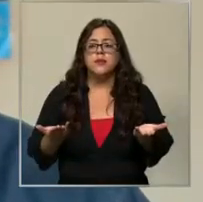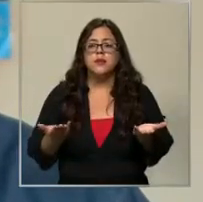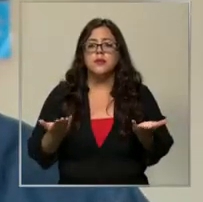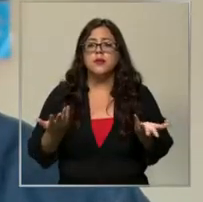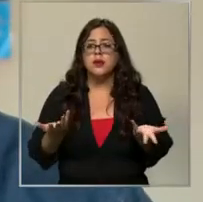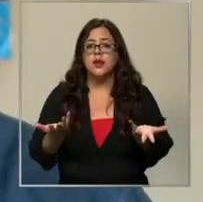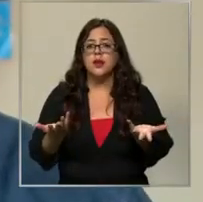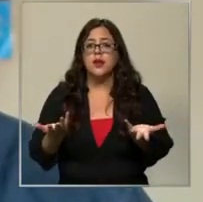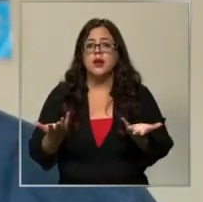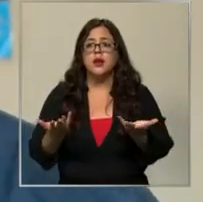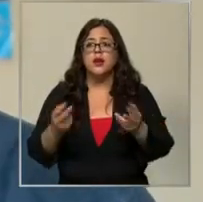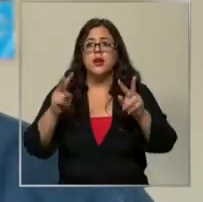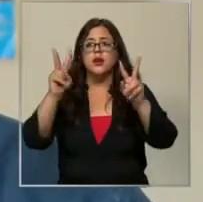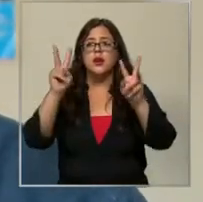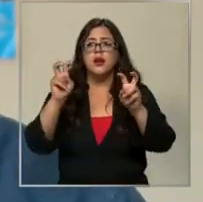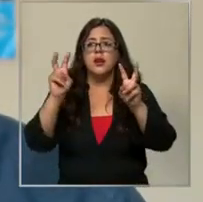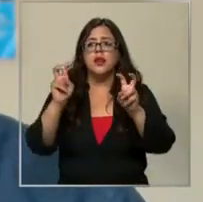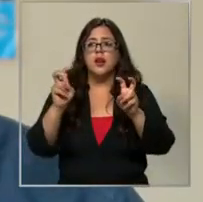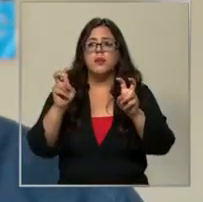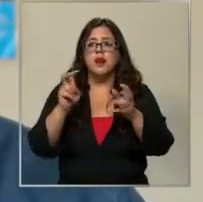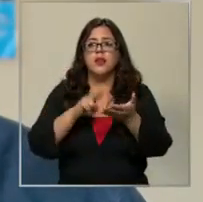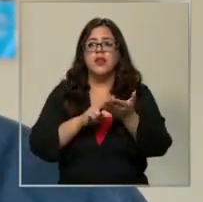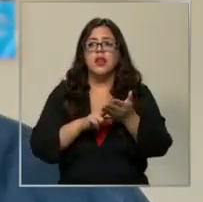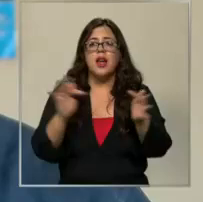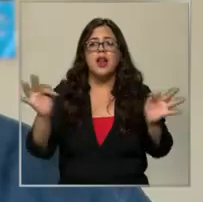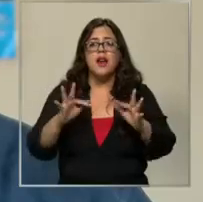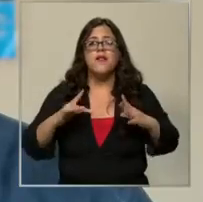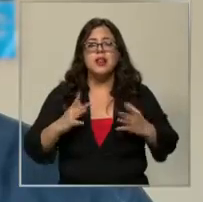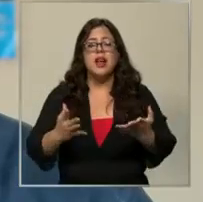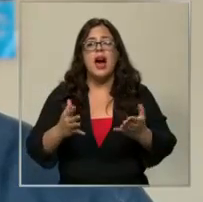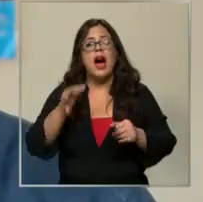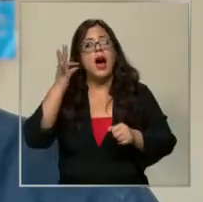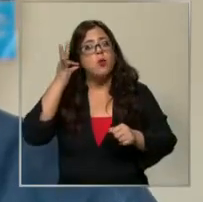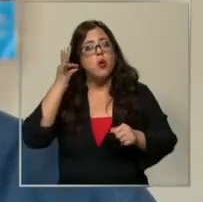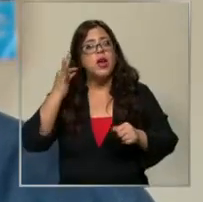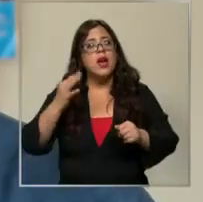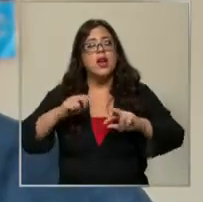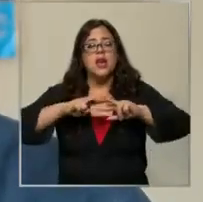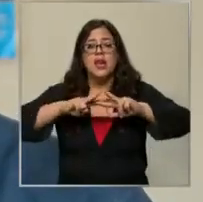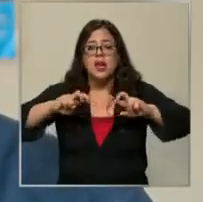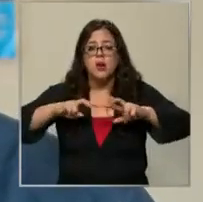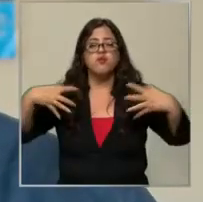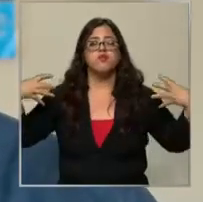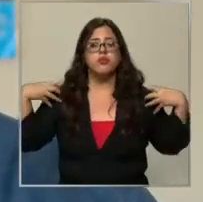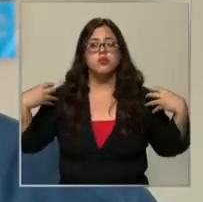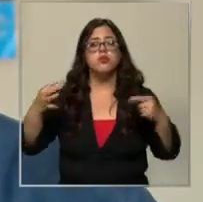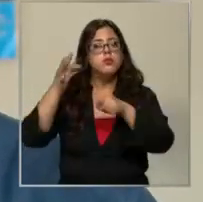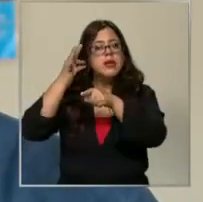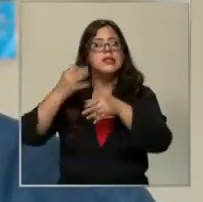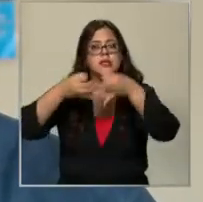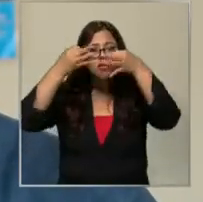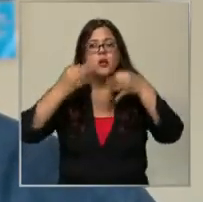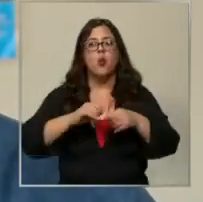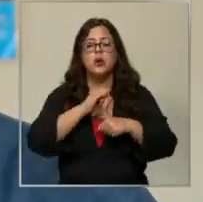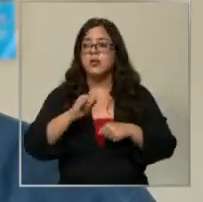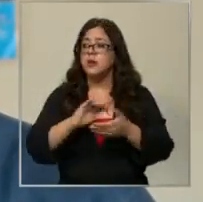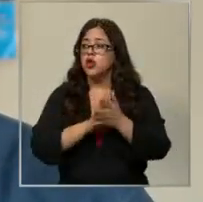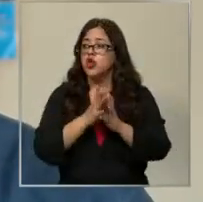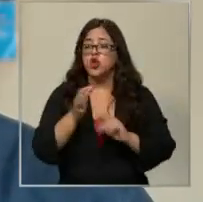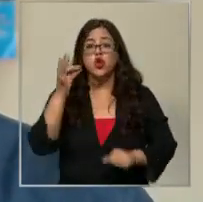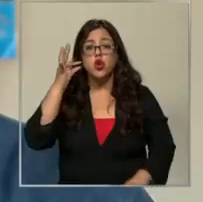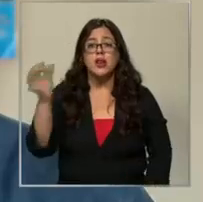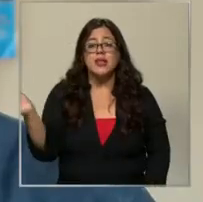muy la felicitación a la señora, a la perito Huaita, porque fue muy asertiva siempre y todo lo que ella dijo